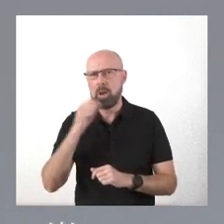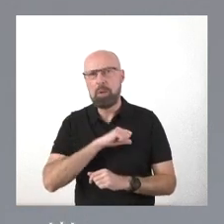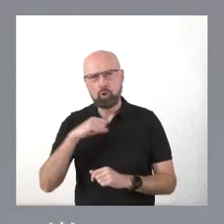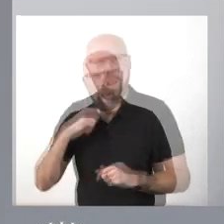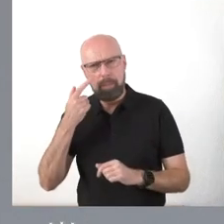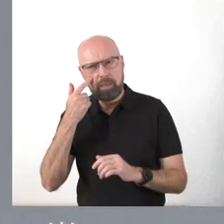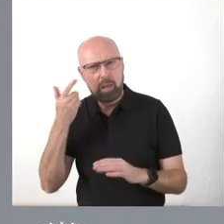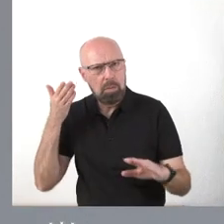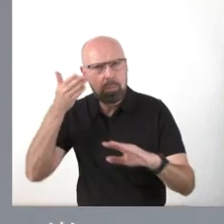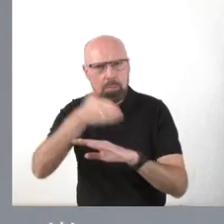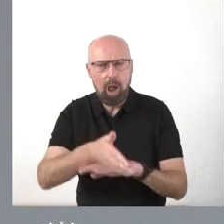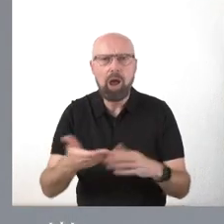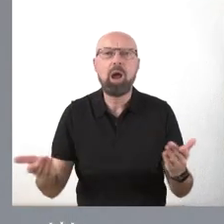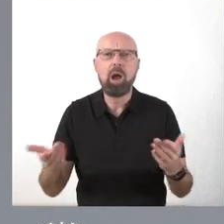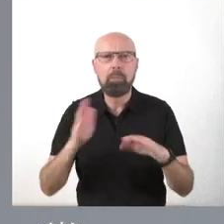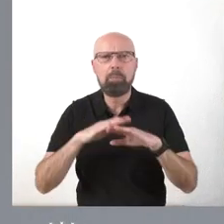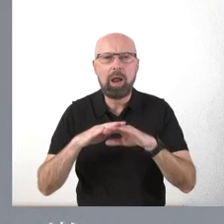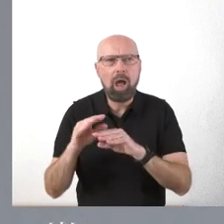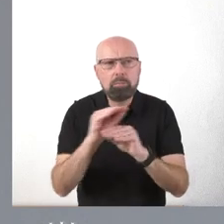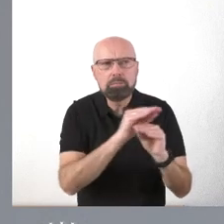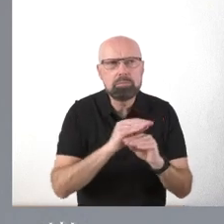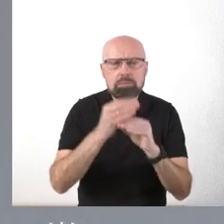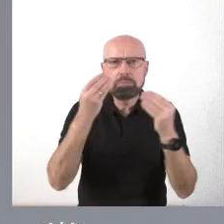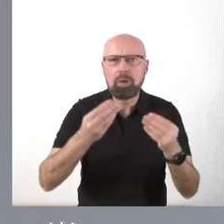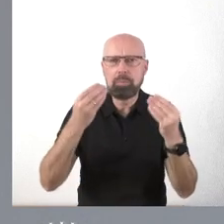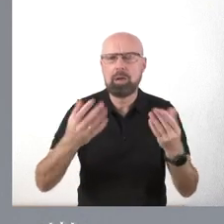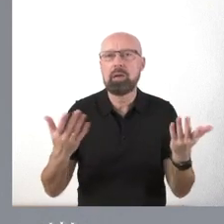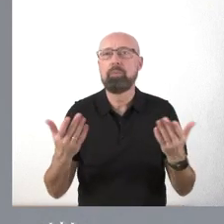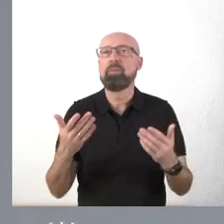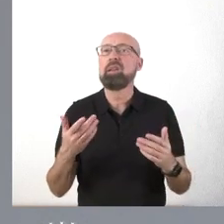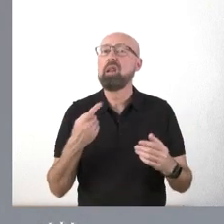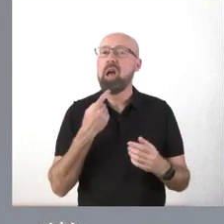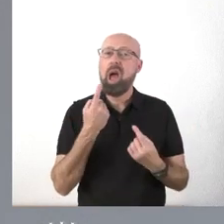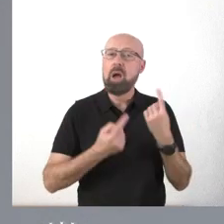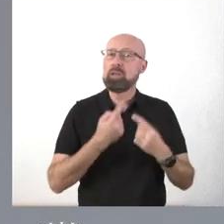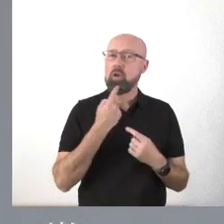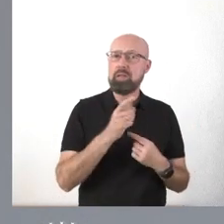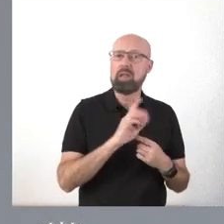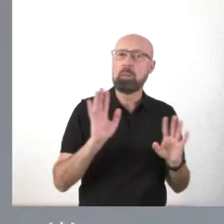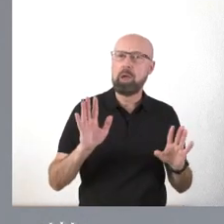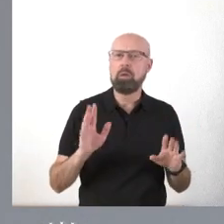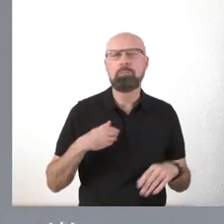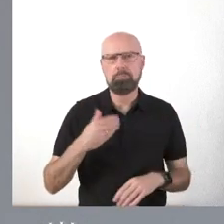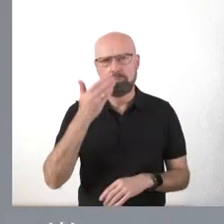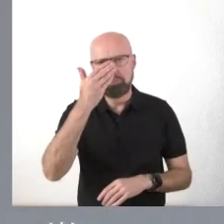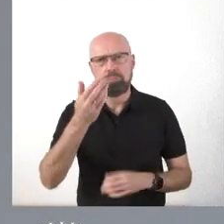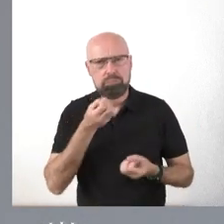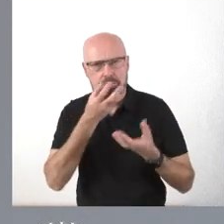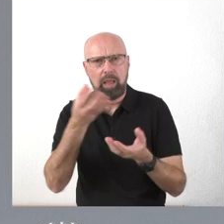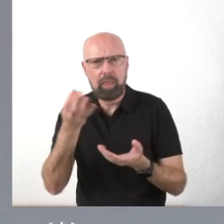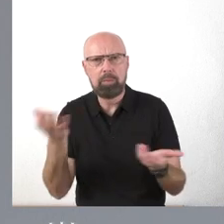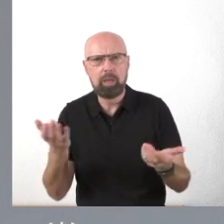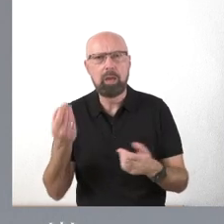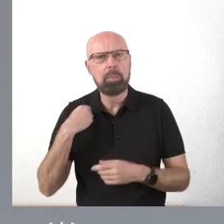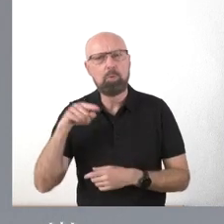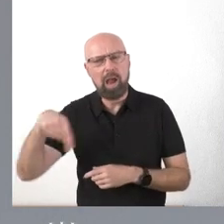compra. Y eso a veces no se dice, y hay que decirlo, hay que decirlo. Es decir, ellos compraron